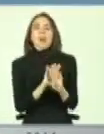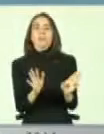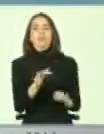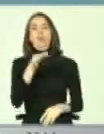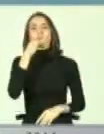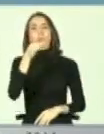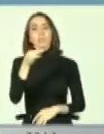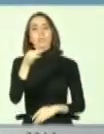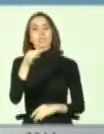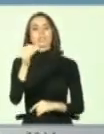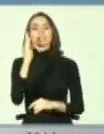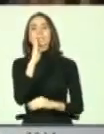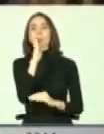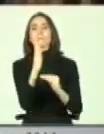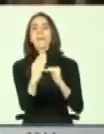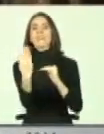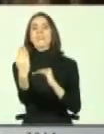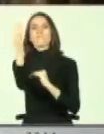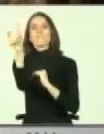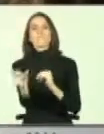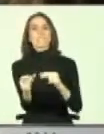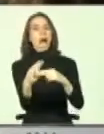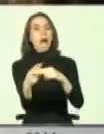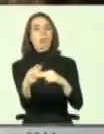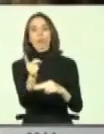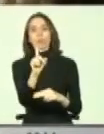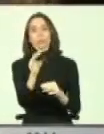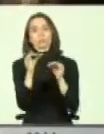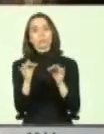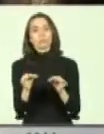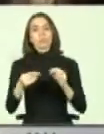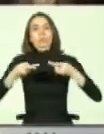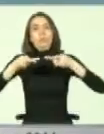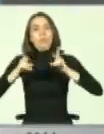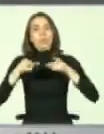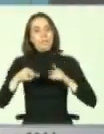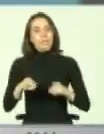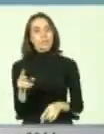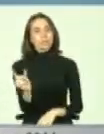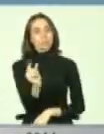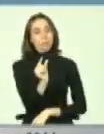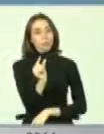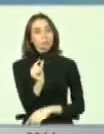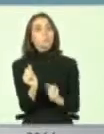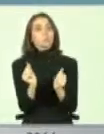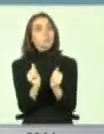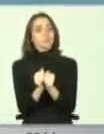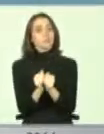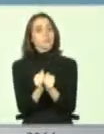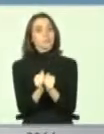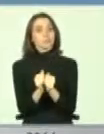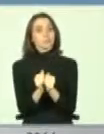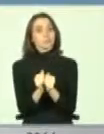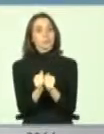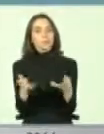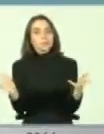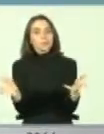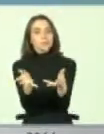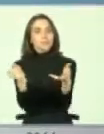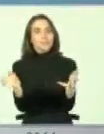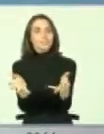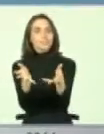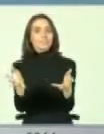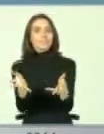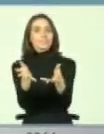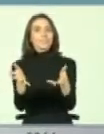van a ser los beneficiados, aquí tenemos que hablar de derechos y brevemente junto con instarle un poco